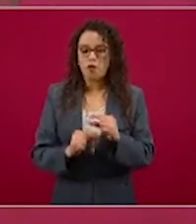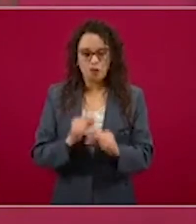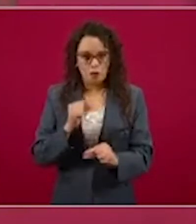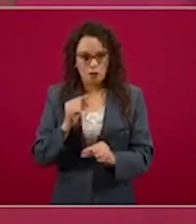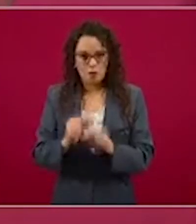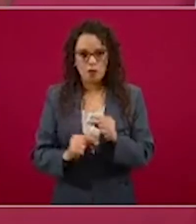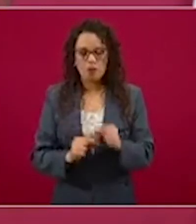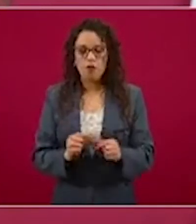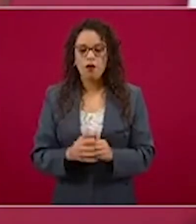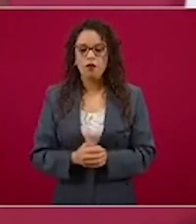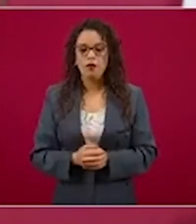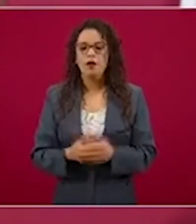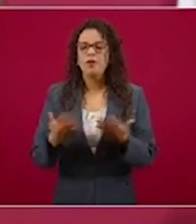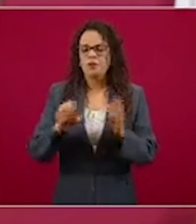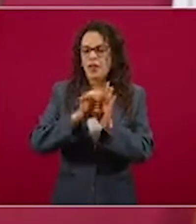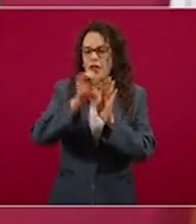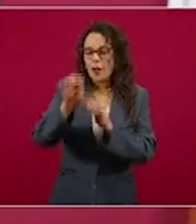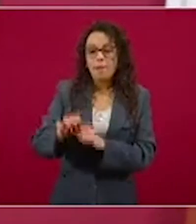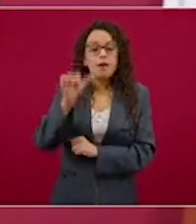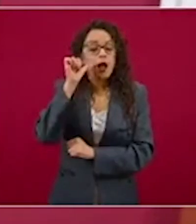Ayer, por ejemplo,